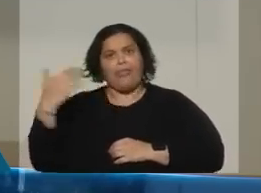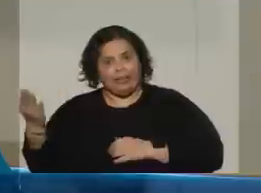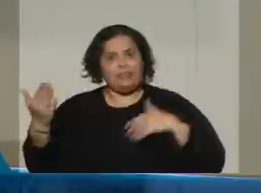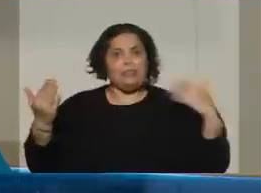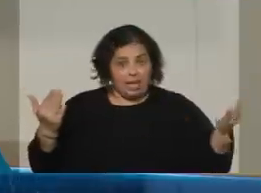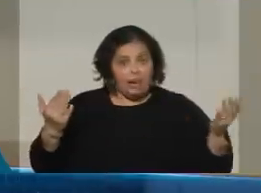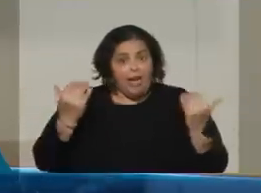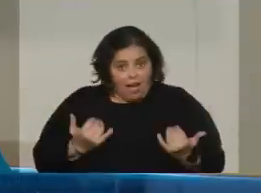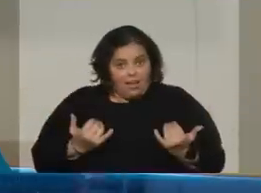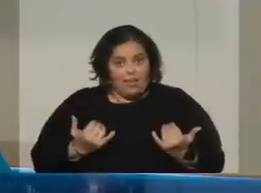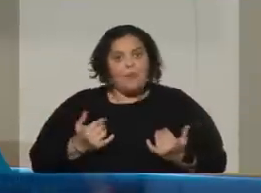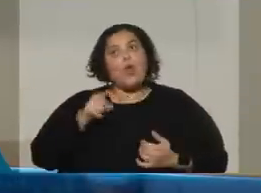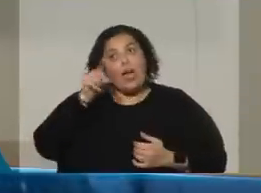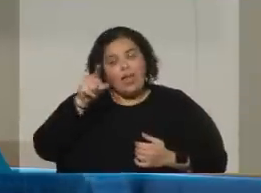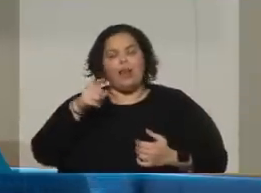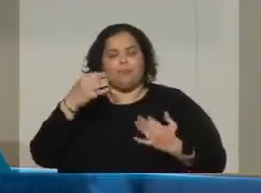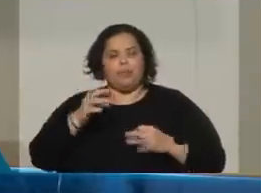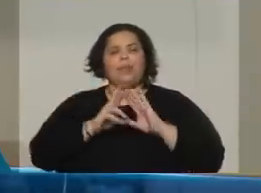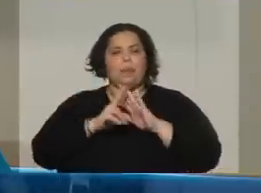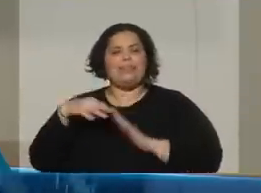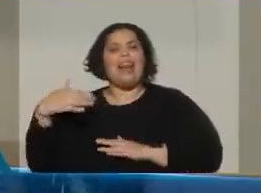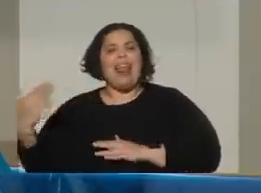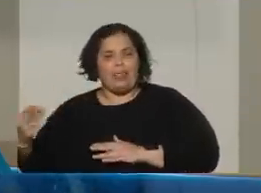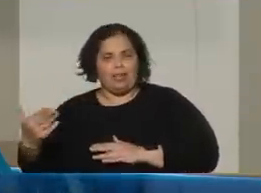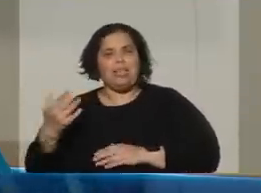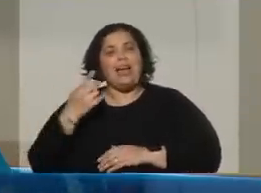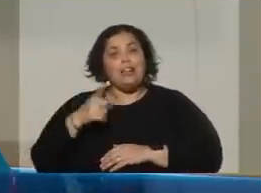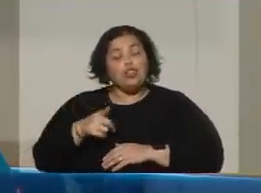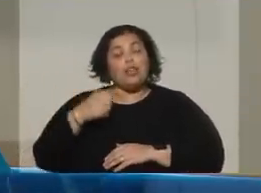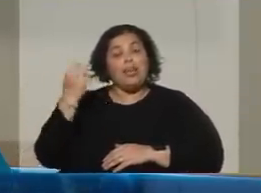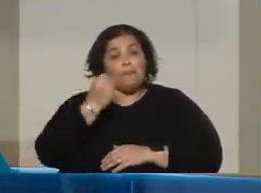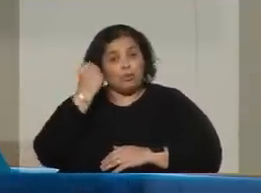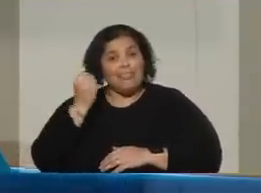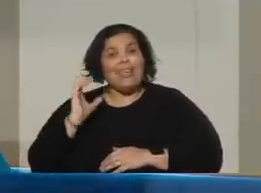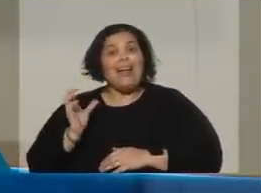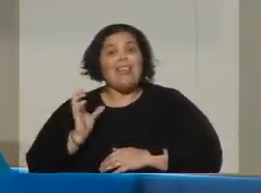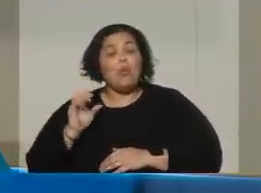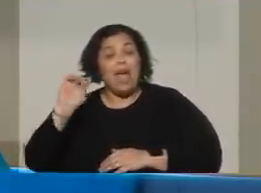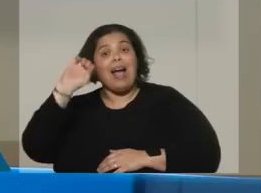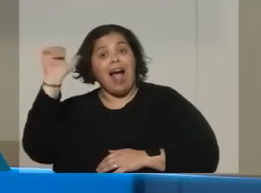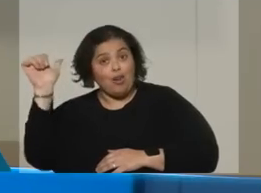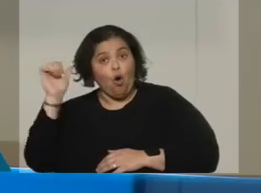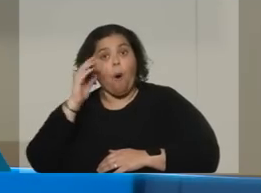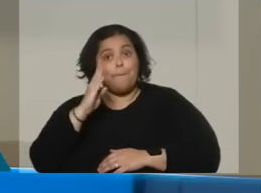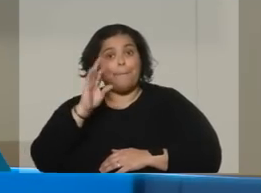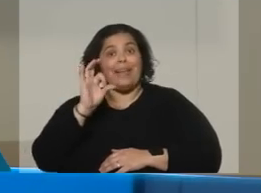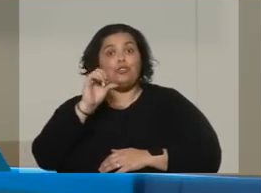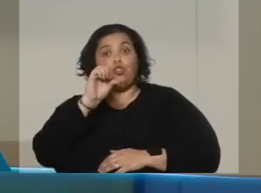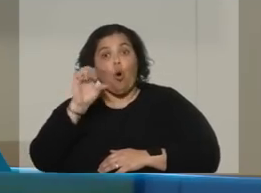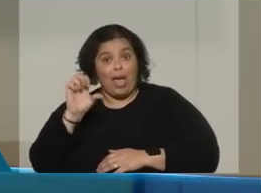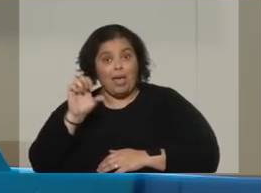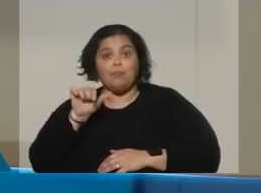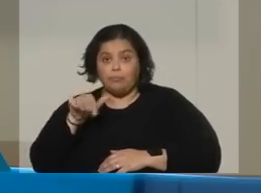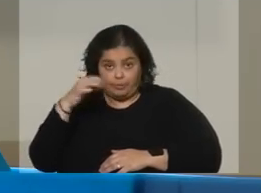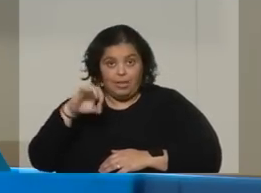representa a la derecha. Y es importante tener en cuenta que en Cataluña ganó el PSOE. El partido más votado fue el